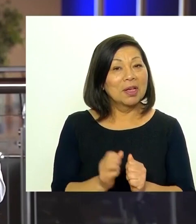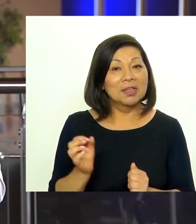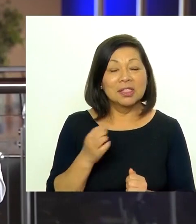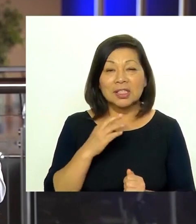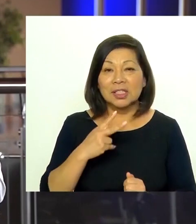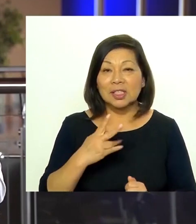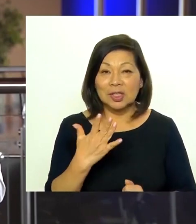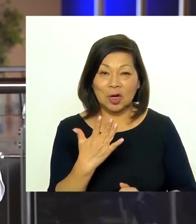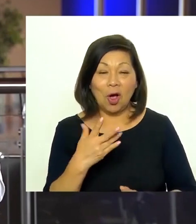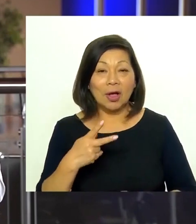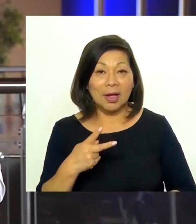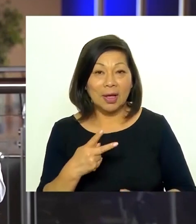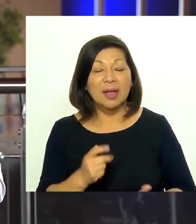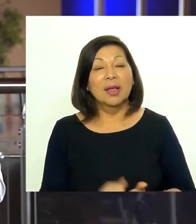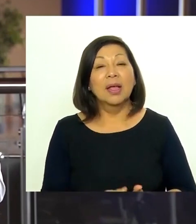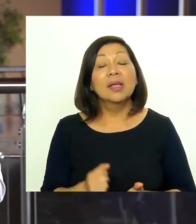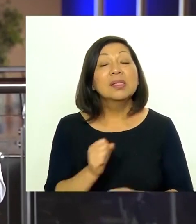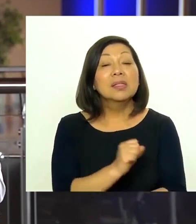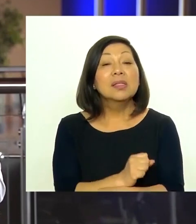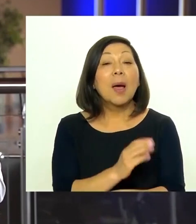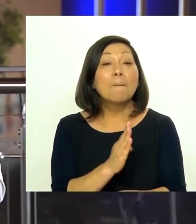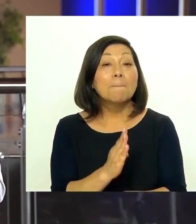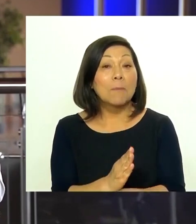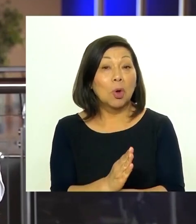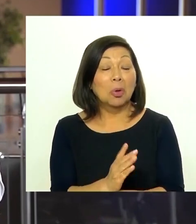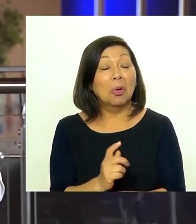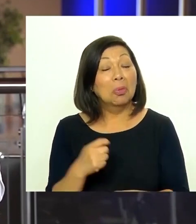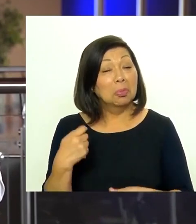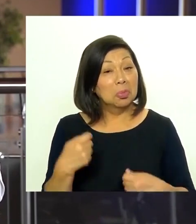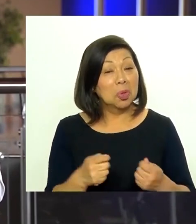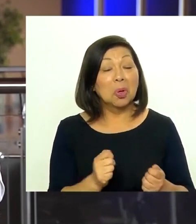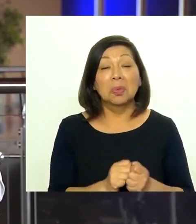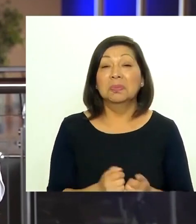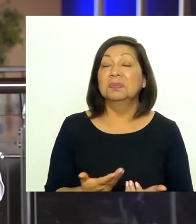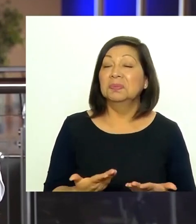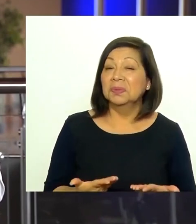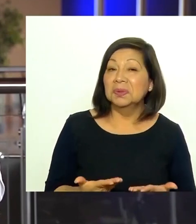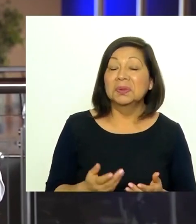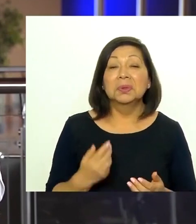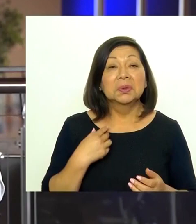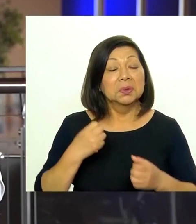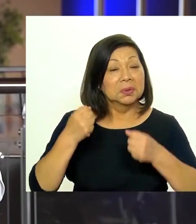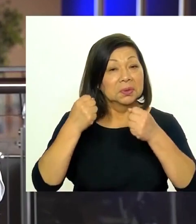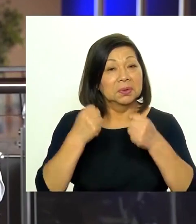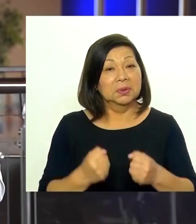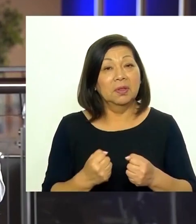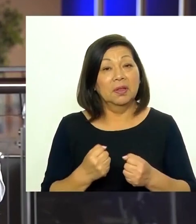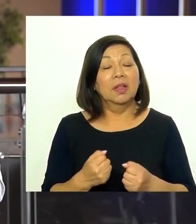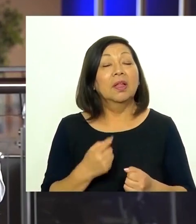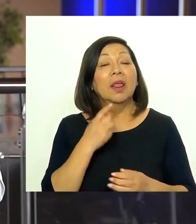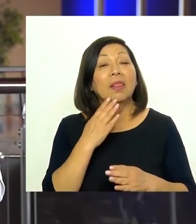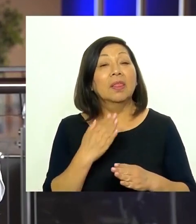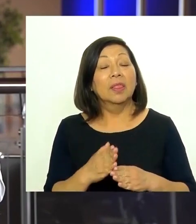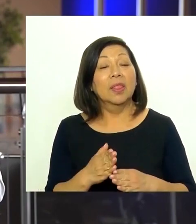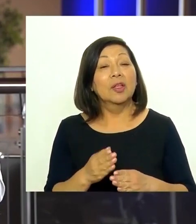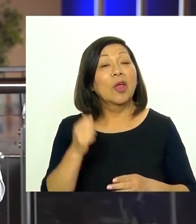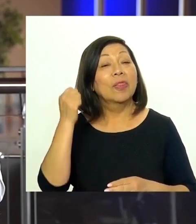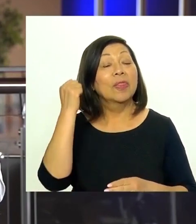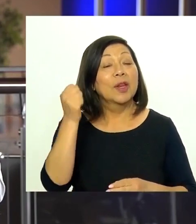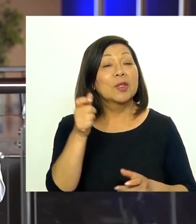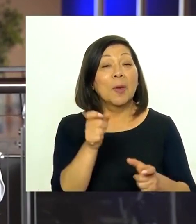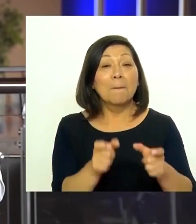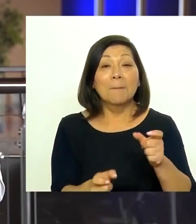Conmigo 5K en el Pentagonito de San Borja. Con tu donación contribuyes al empoderamiento y defensa